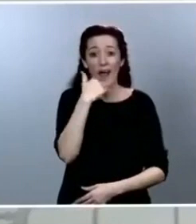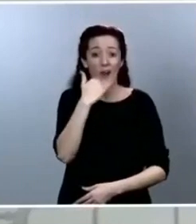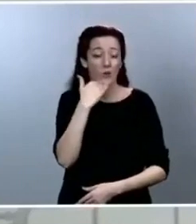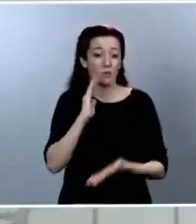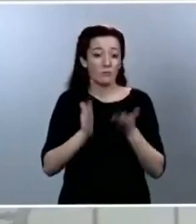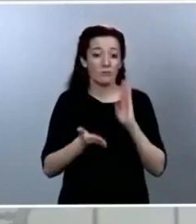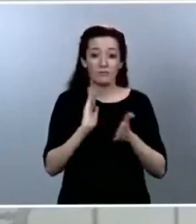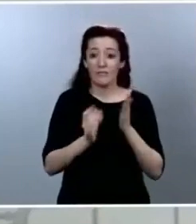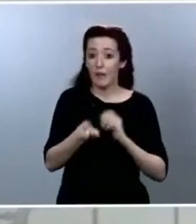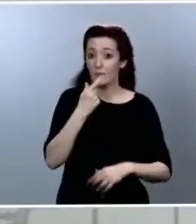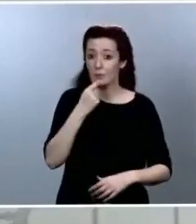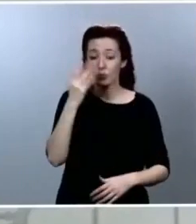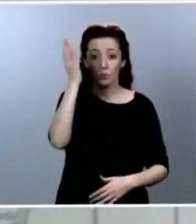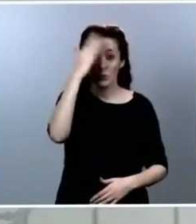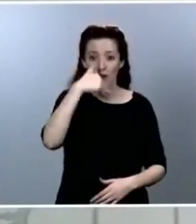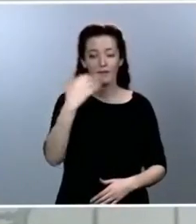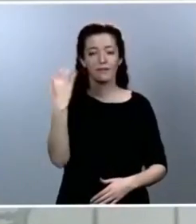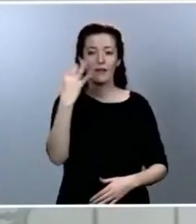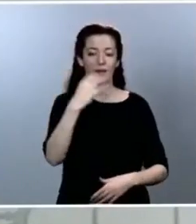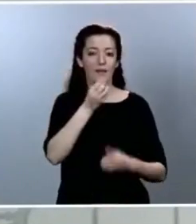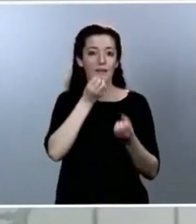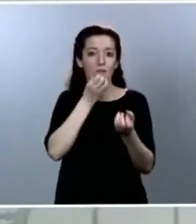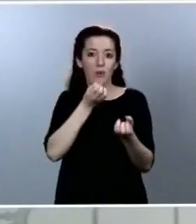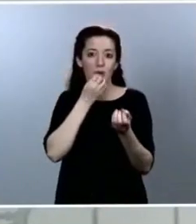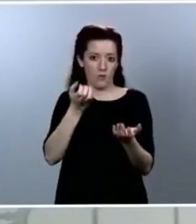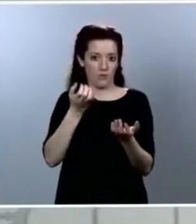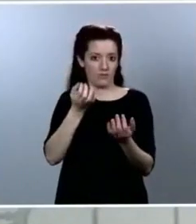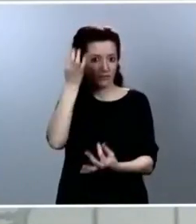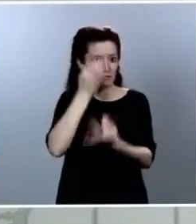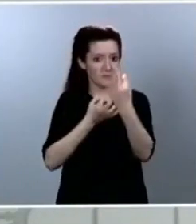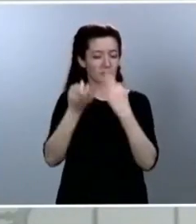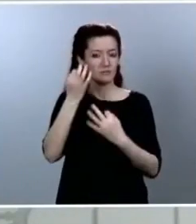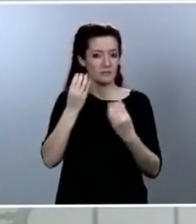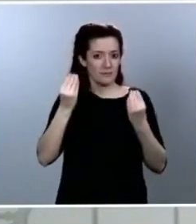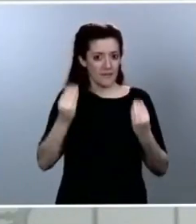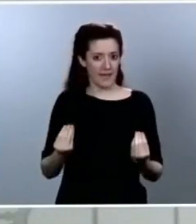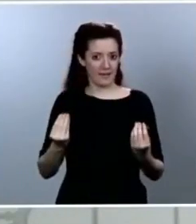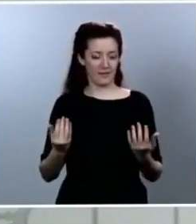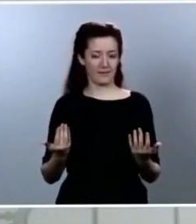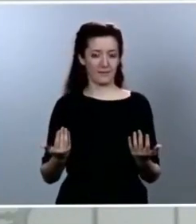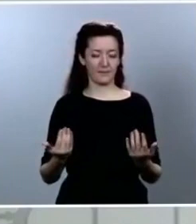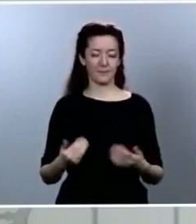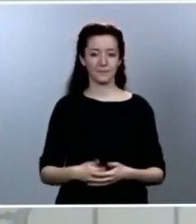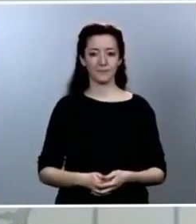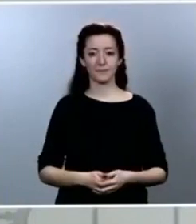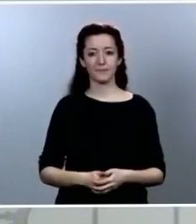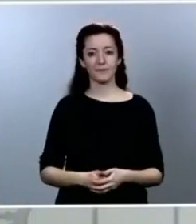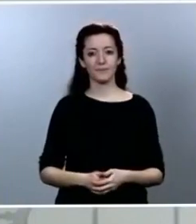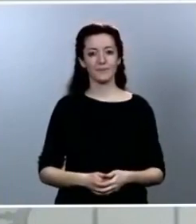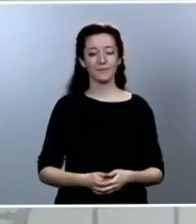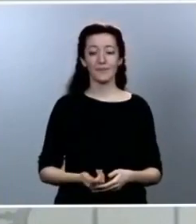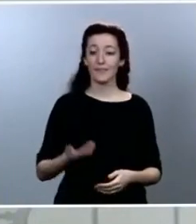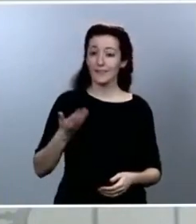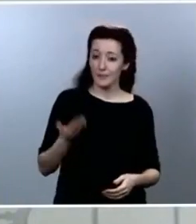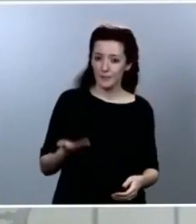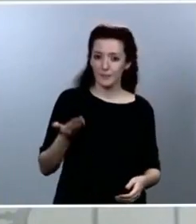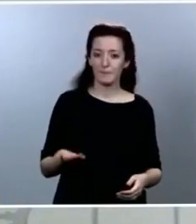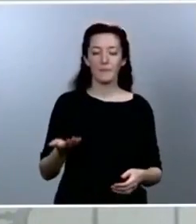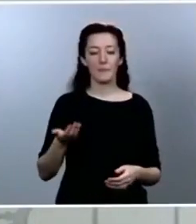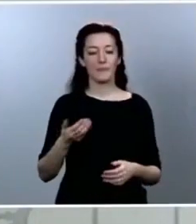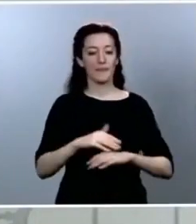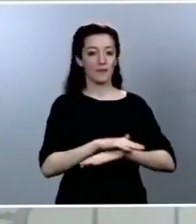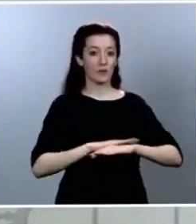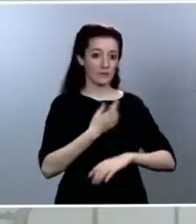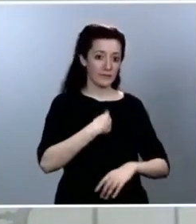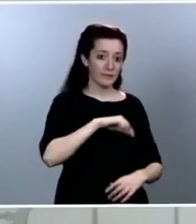es evaluar entre todos, entre el gobierno de España y cada una de las comunidades autónomas, las